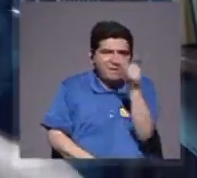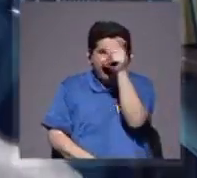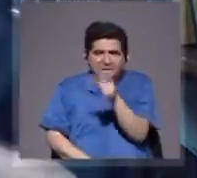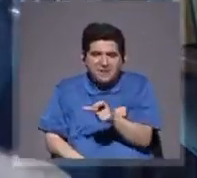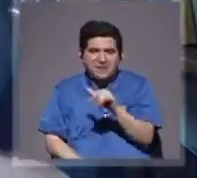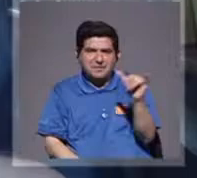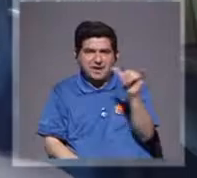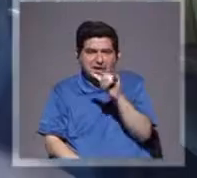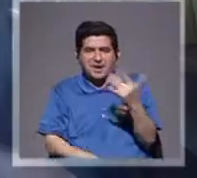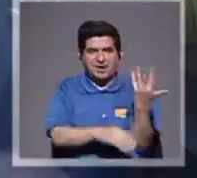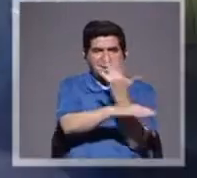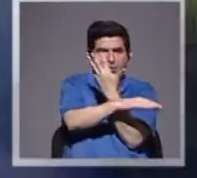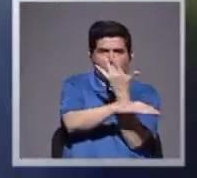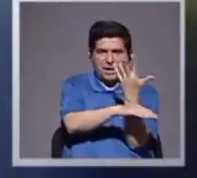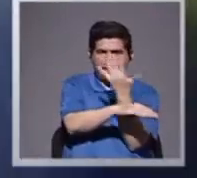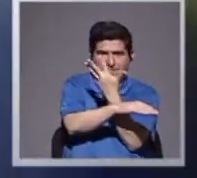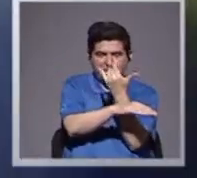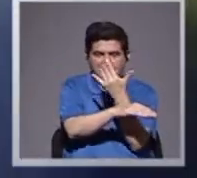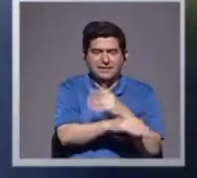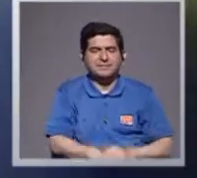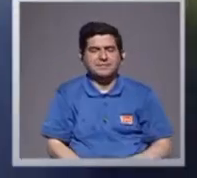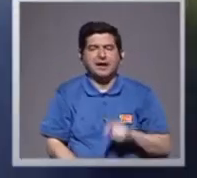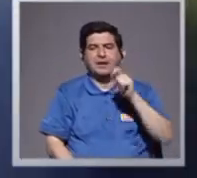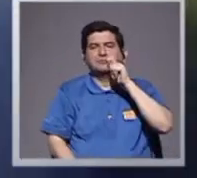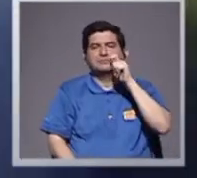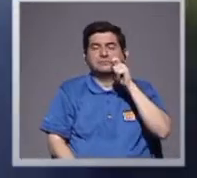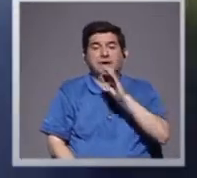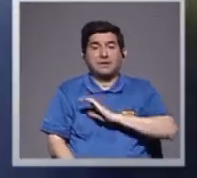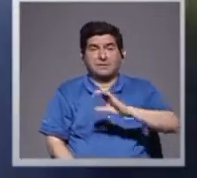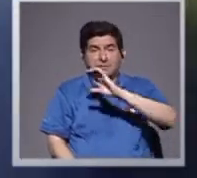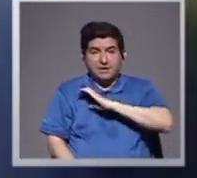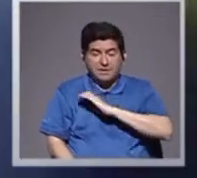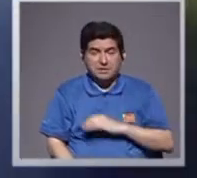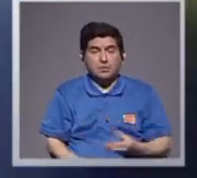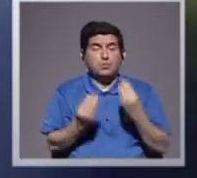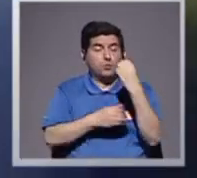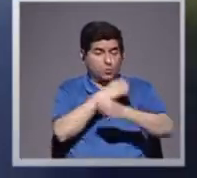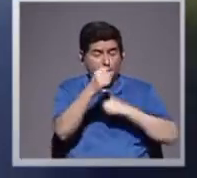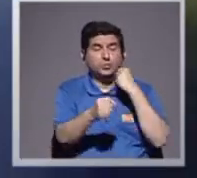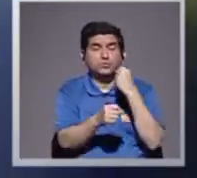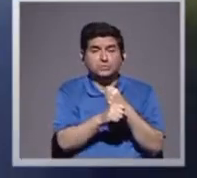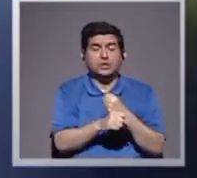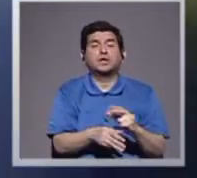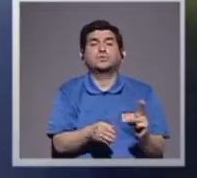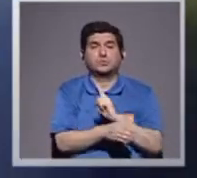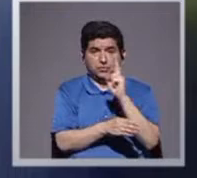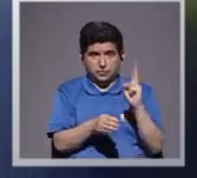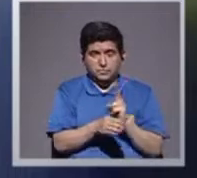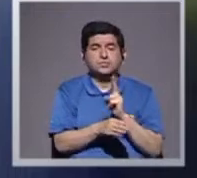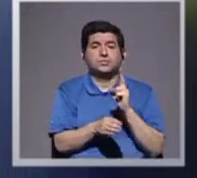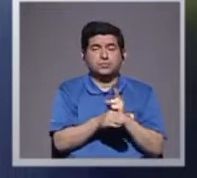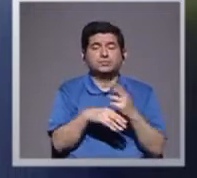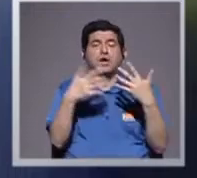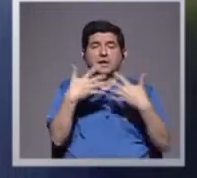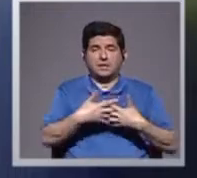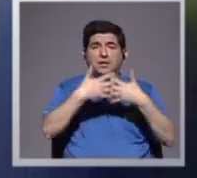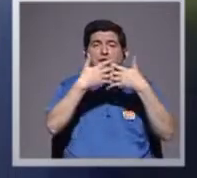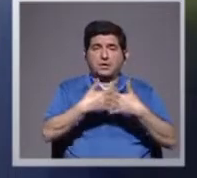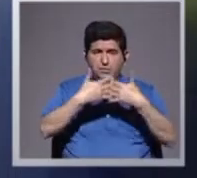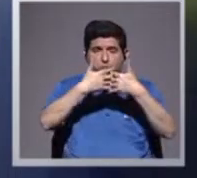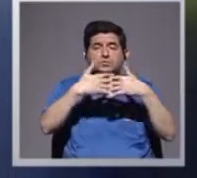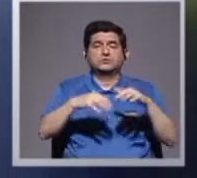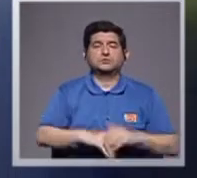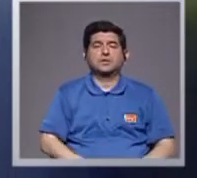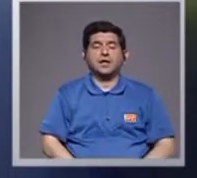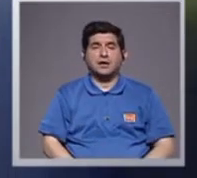que, planta, que es de la marihuana, tiene la característica, de que, muchos años, se ha utilizado, industrialmente, tanto es